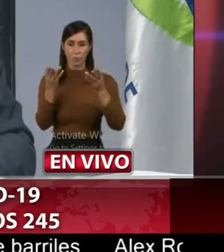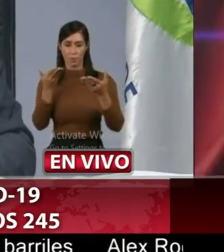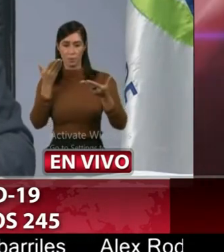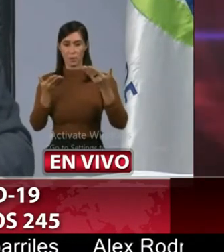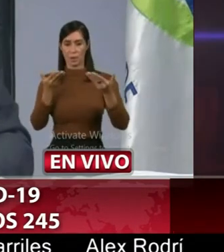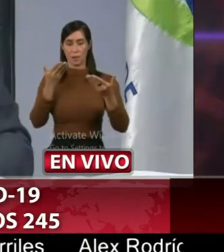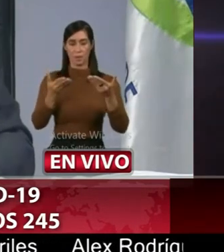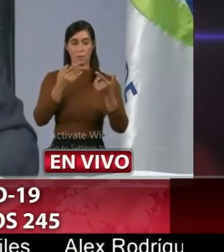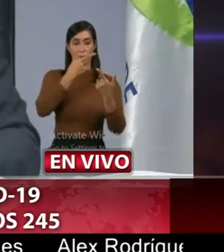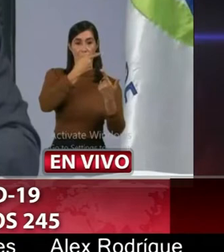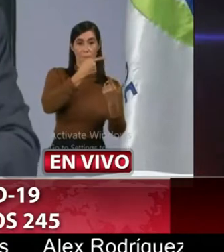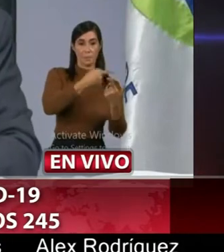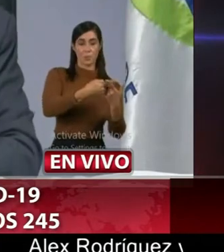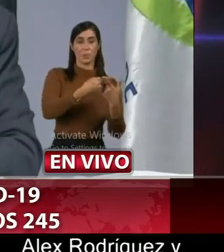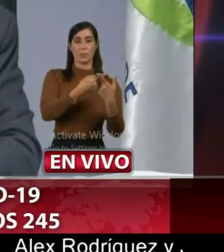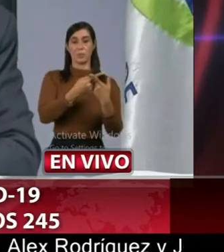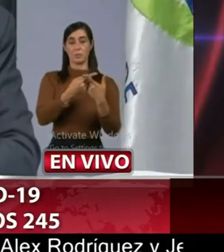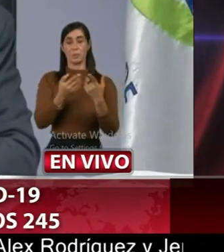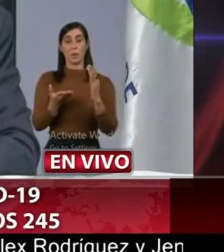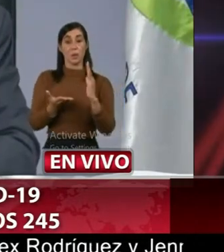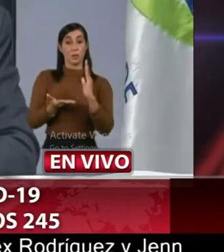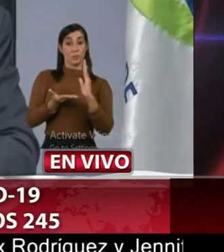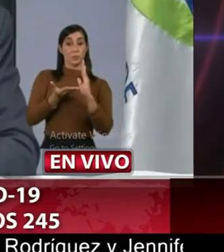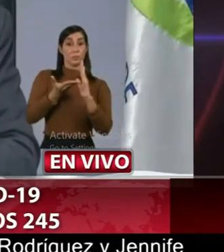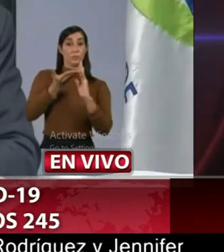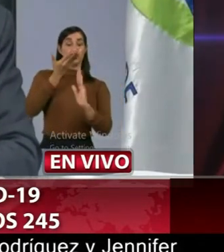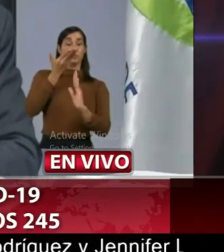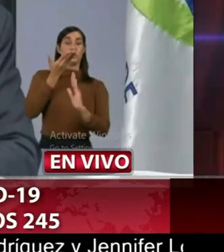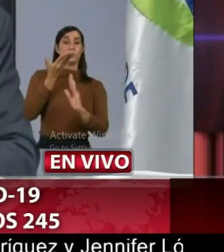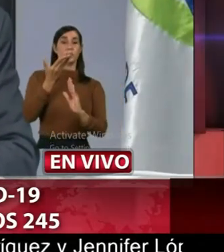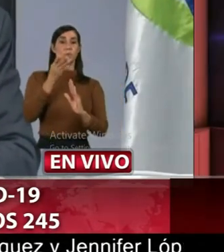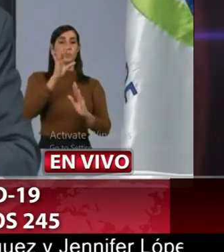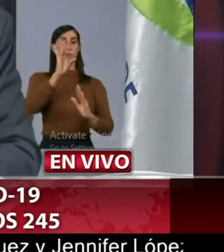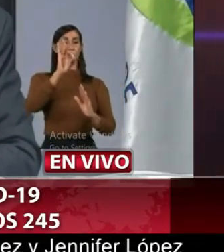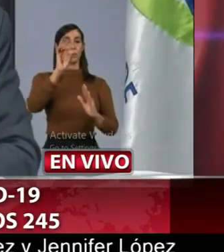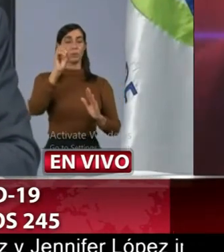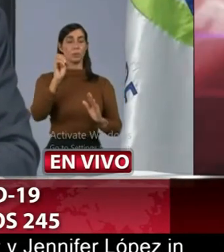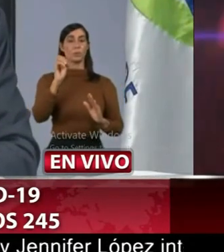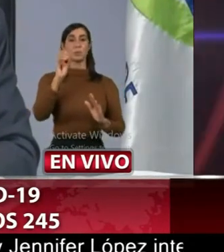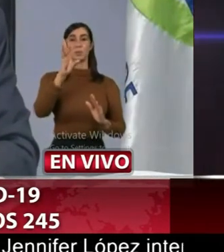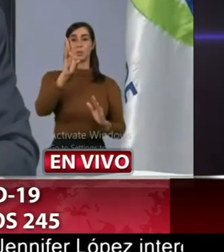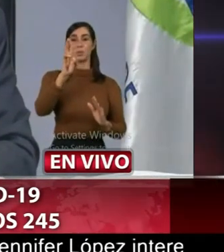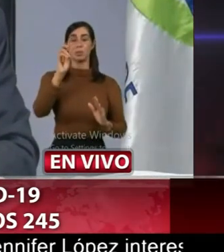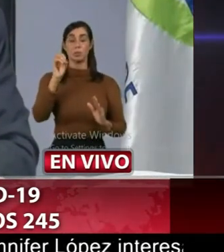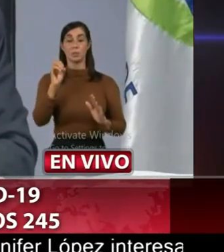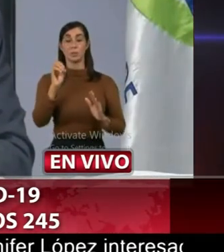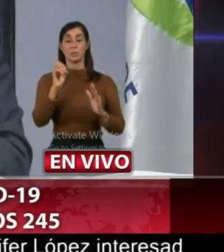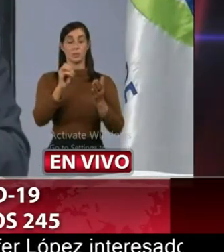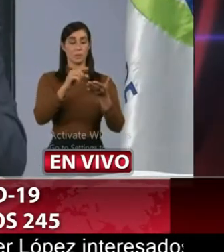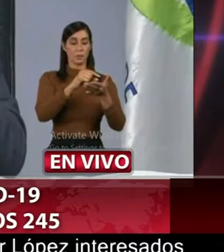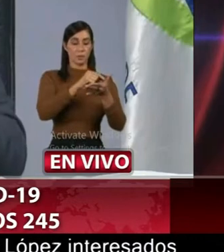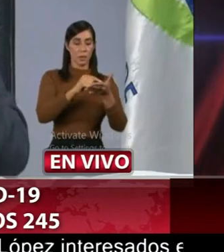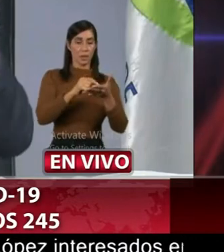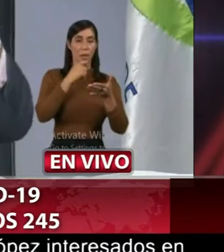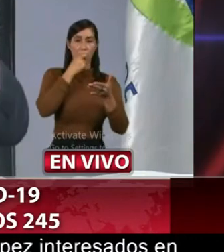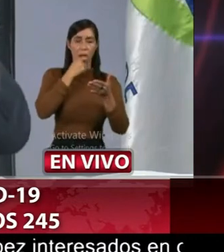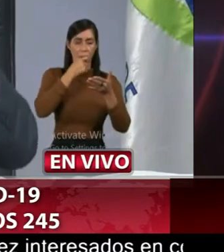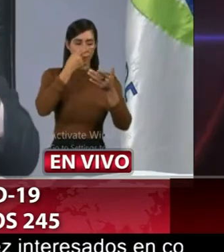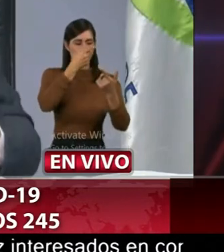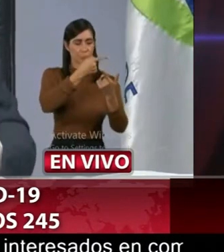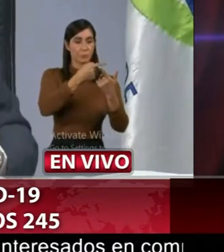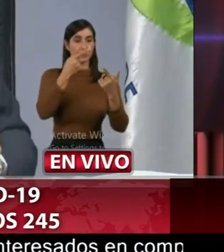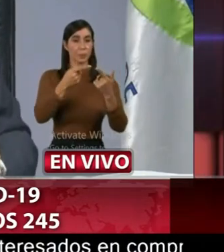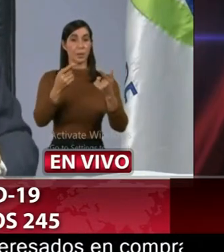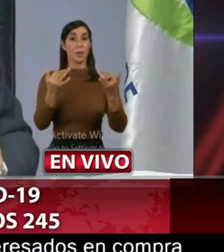en la tasa de positividad cuando sube a 800 o 700 las pruebas que se hacen ahora